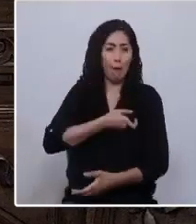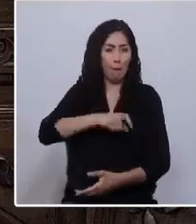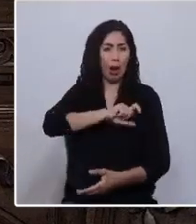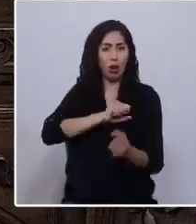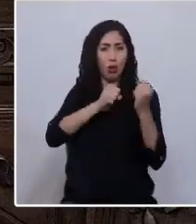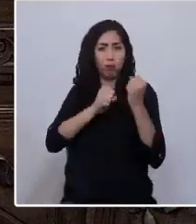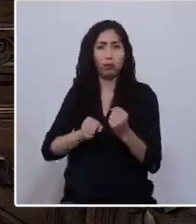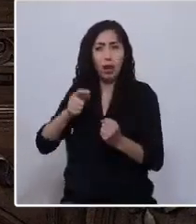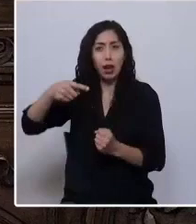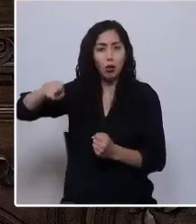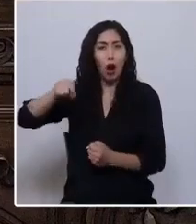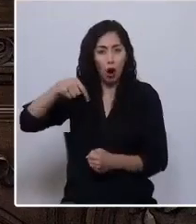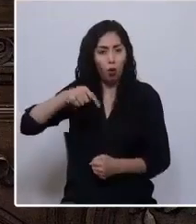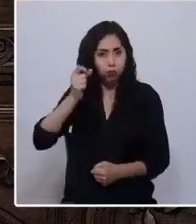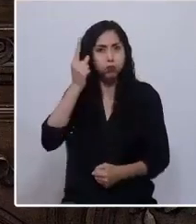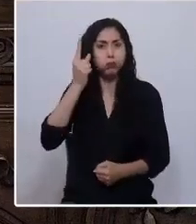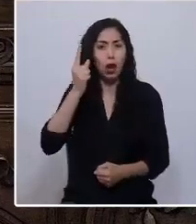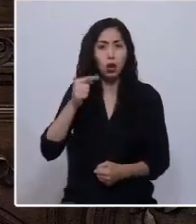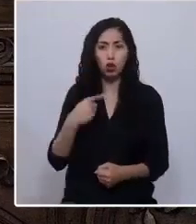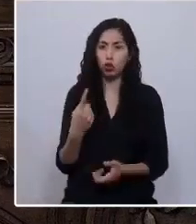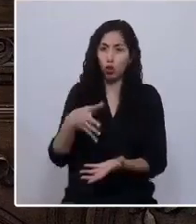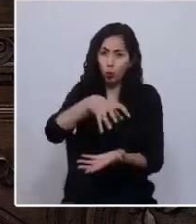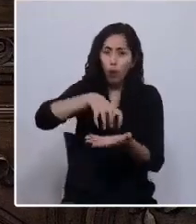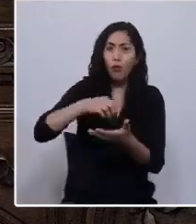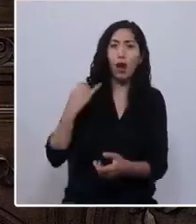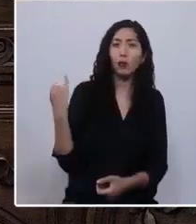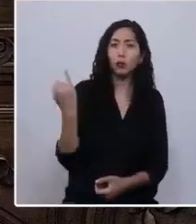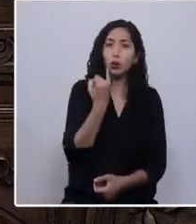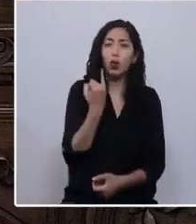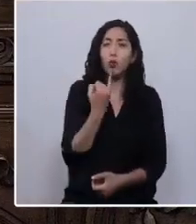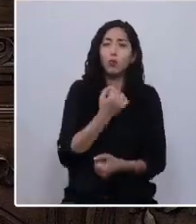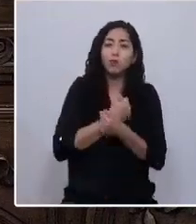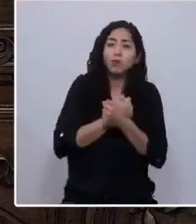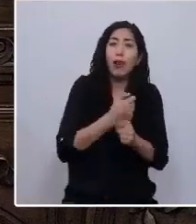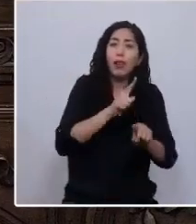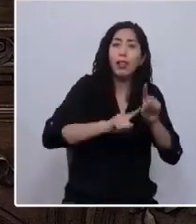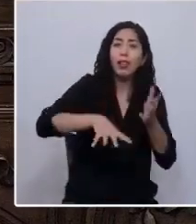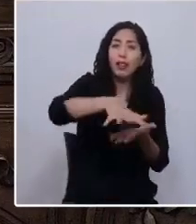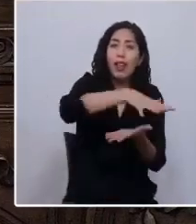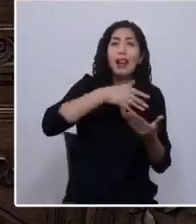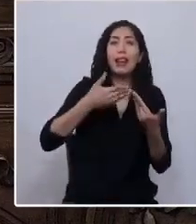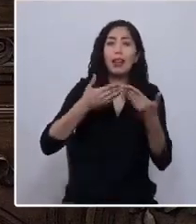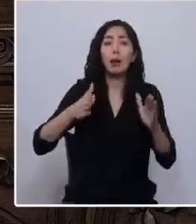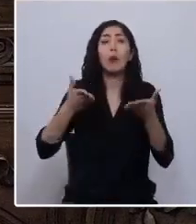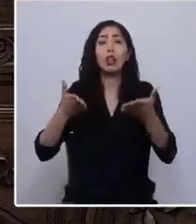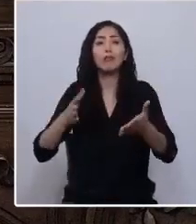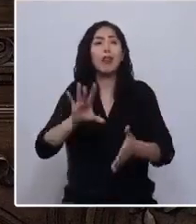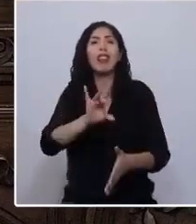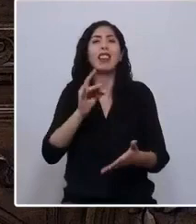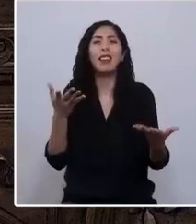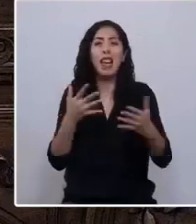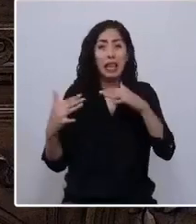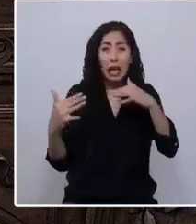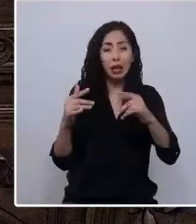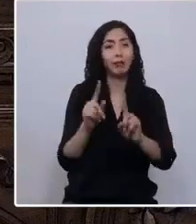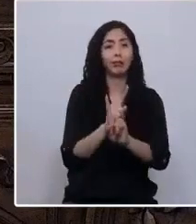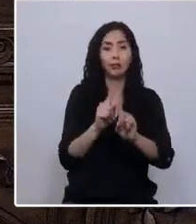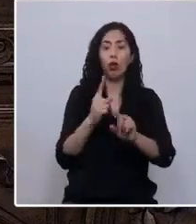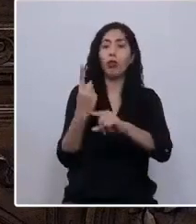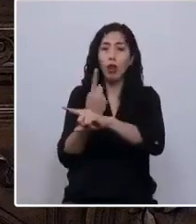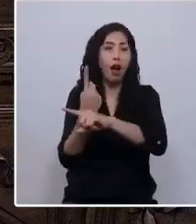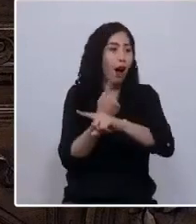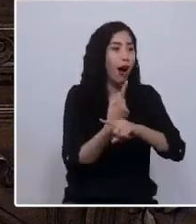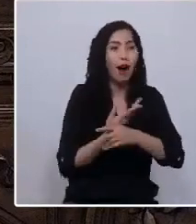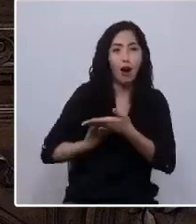somos un pueblo autónomo, amante de la tierra y su libertad, por eso eligió el diálogo y no la guerra. Me pregunto, ¿cuánto